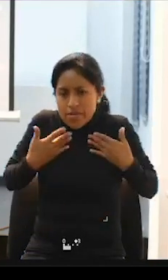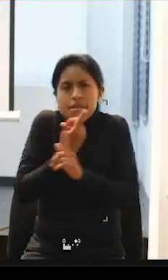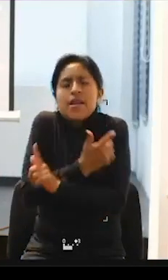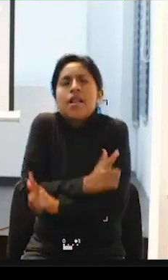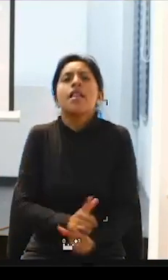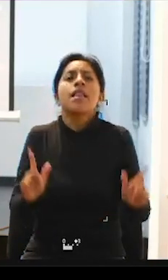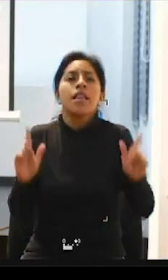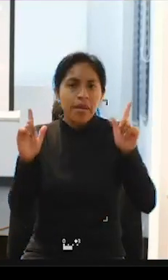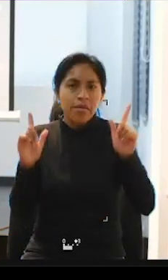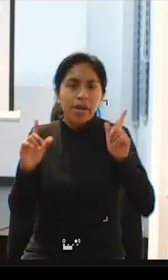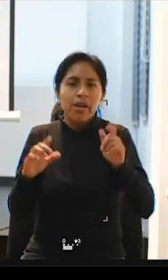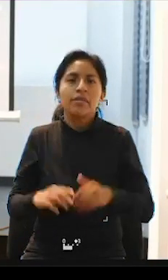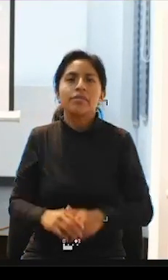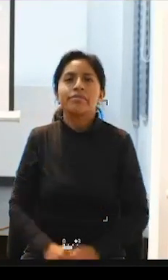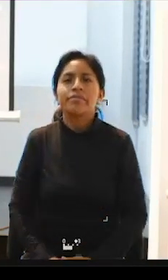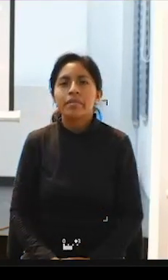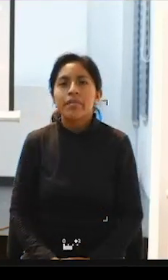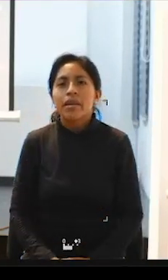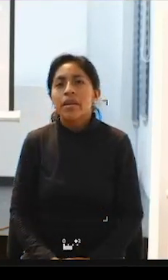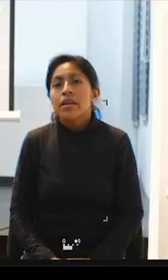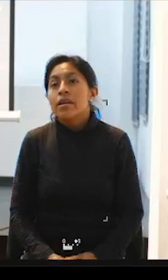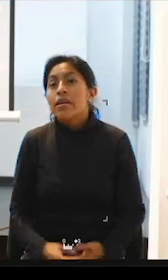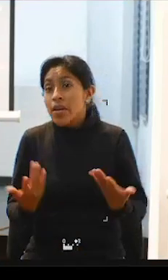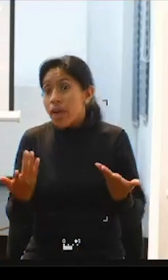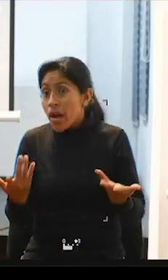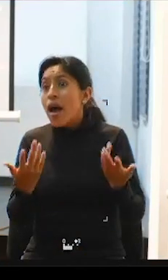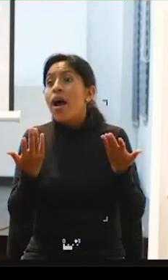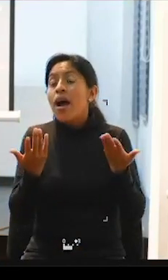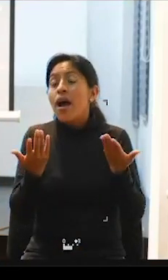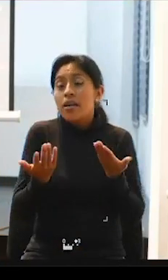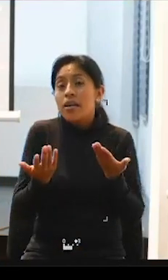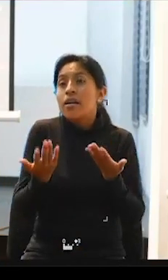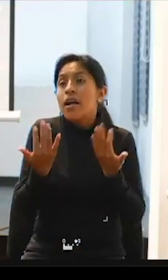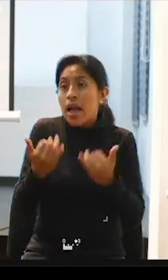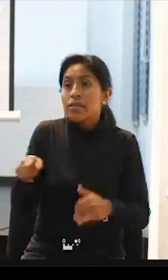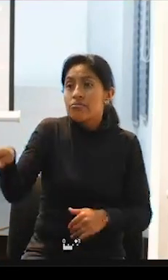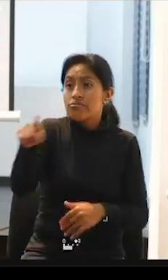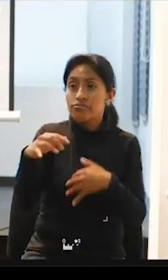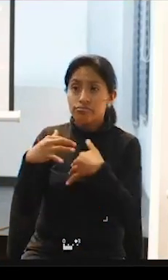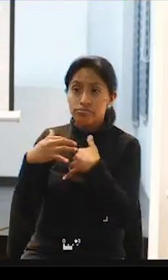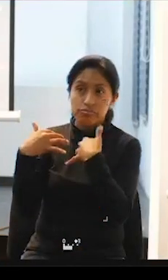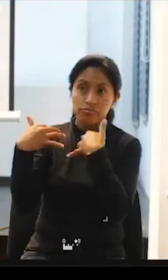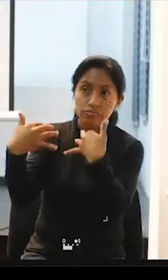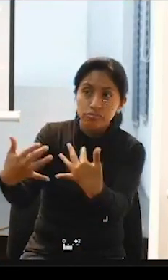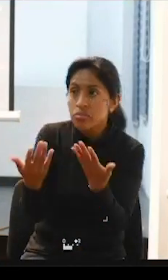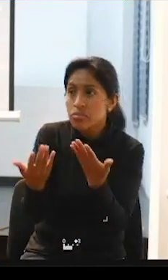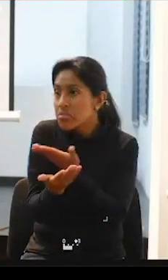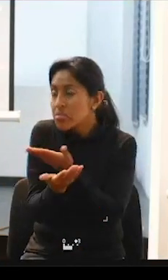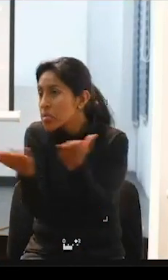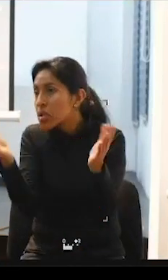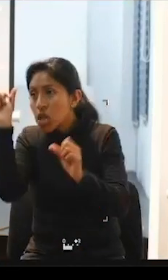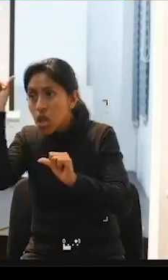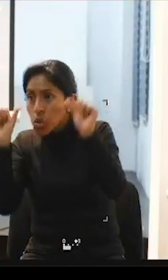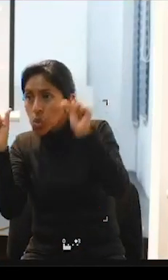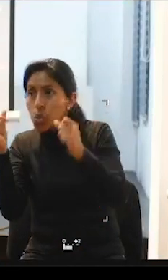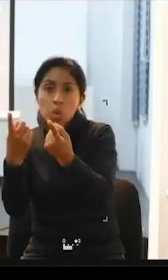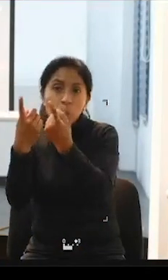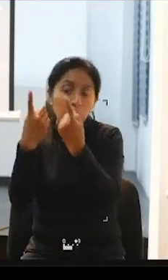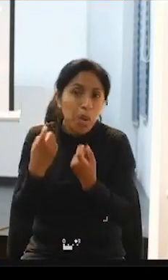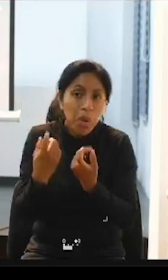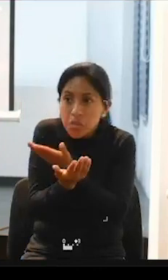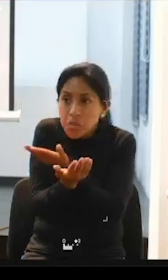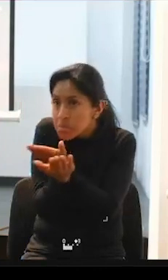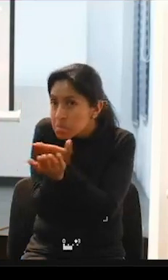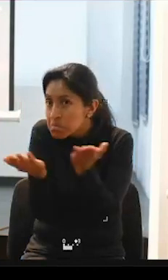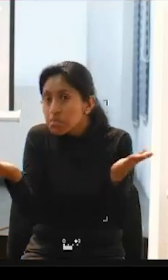entonces nos gustaría saber bueno veo aquí que en el auditorio no sé si tenemos alguna pregunta que nos